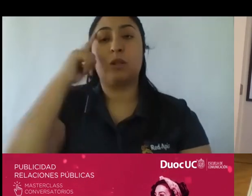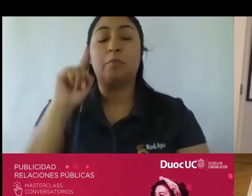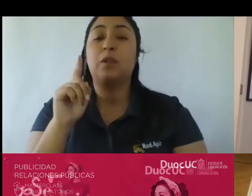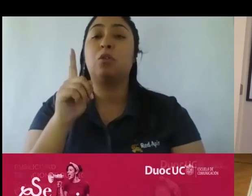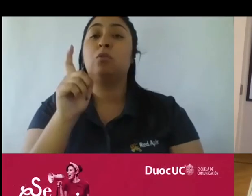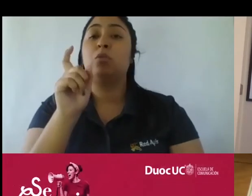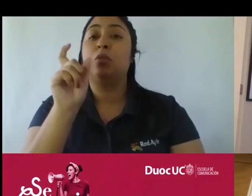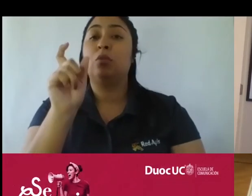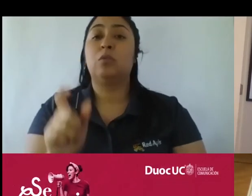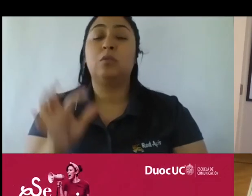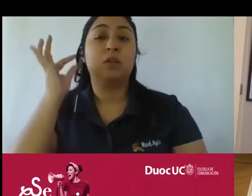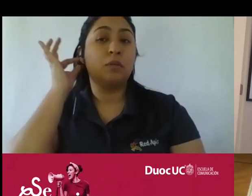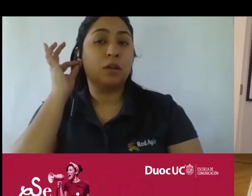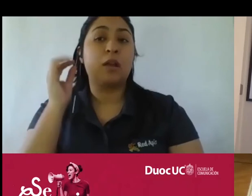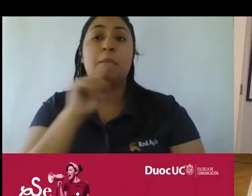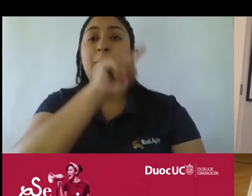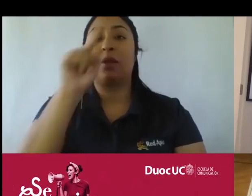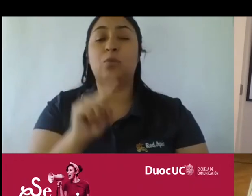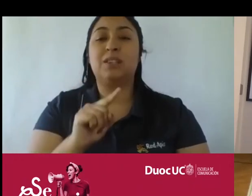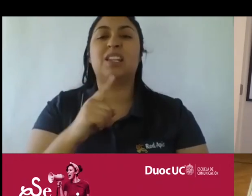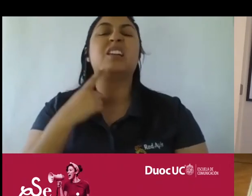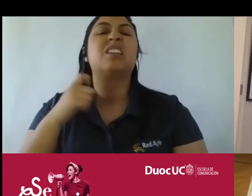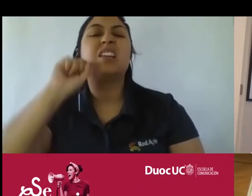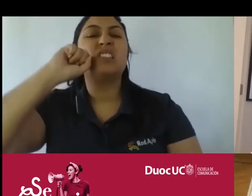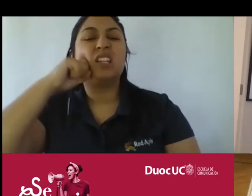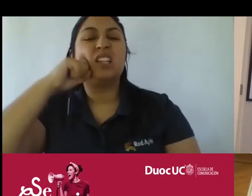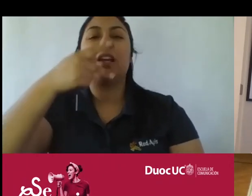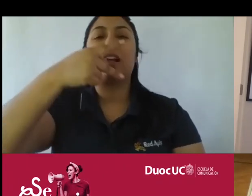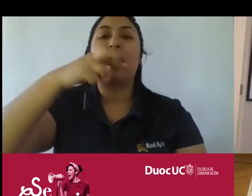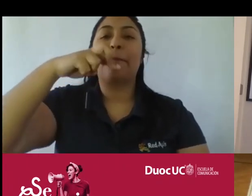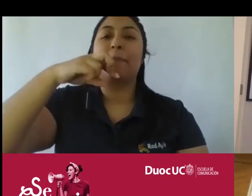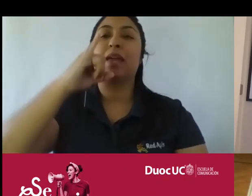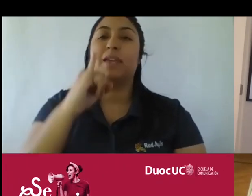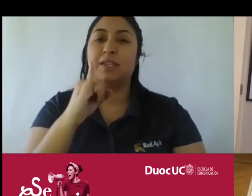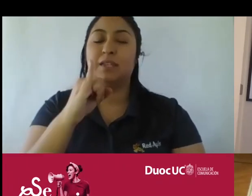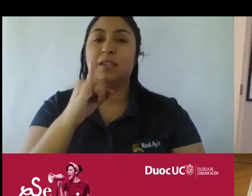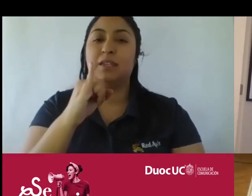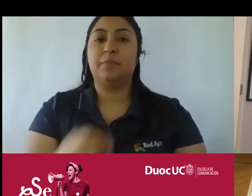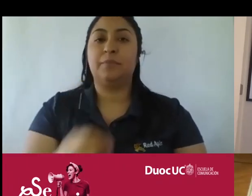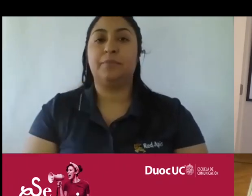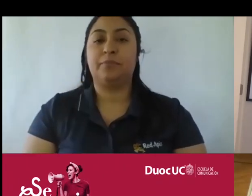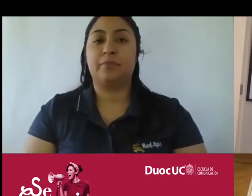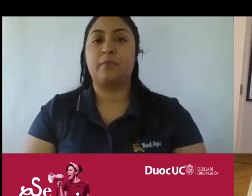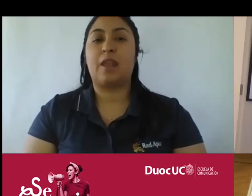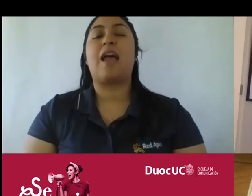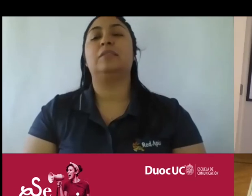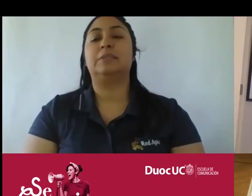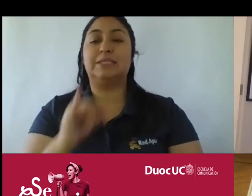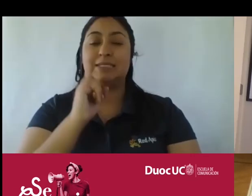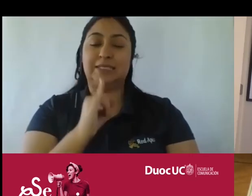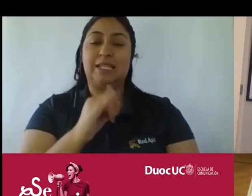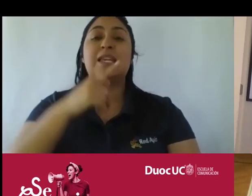son los KPIs? los KPIs son indicadores son mira cuando uno hace una buena pregunta